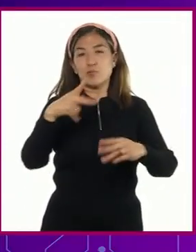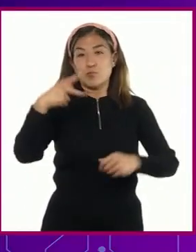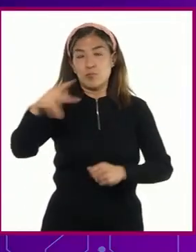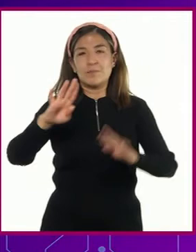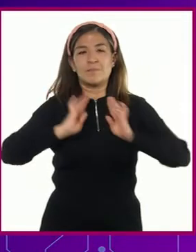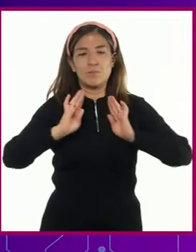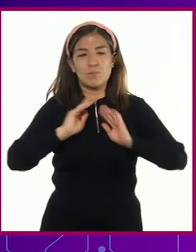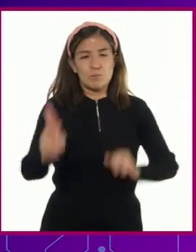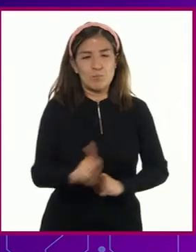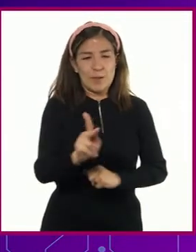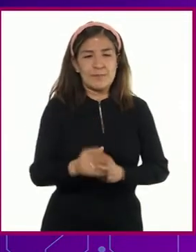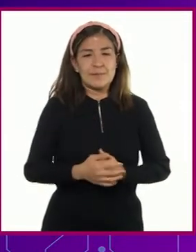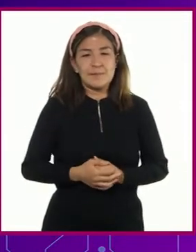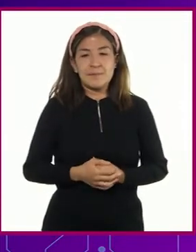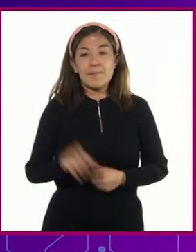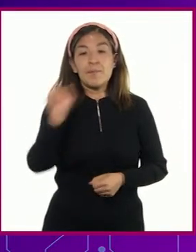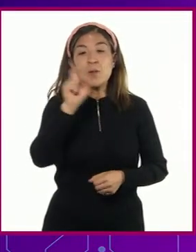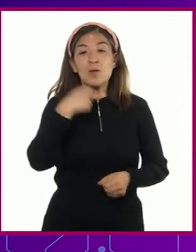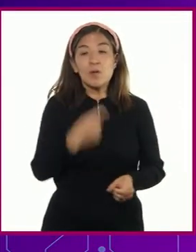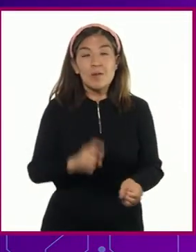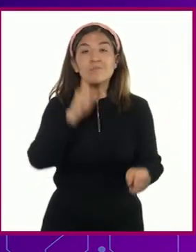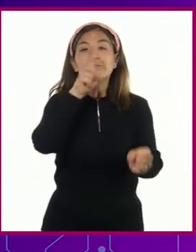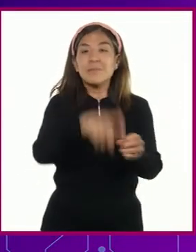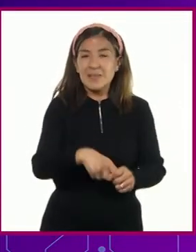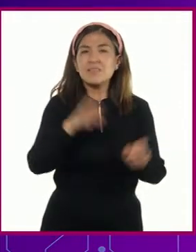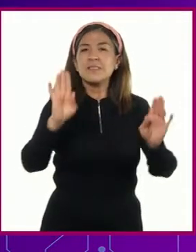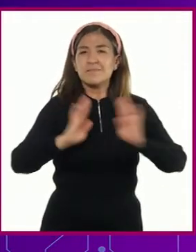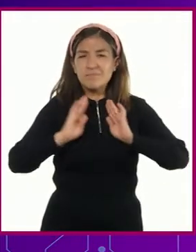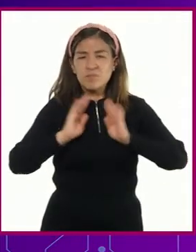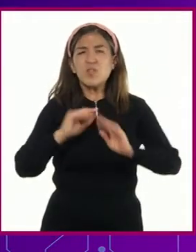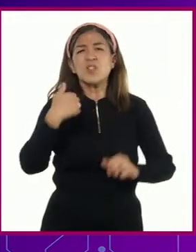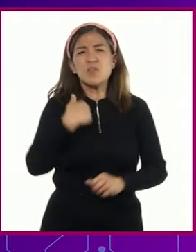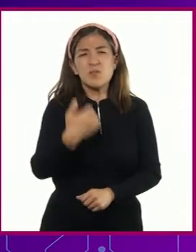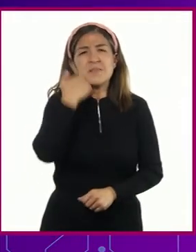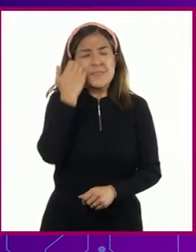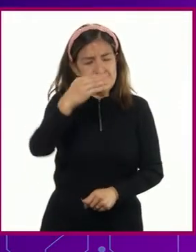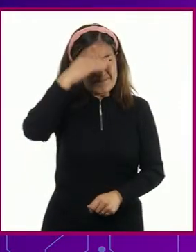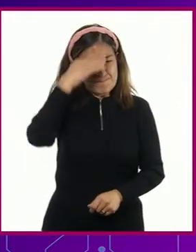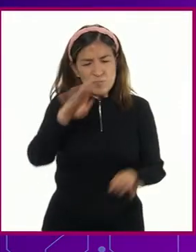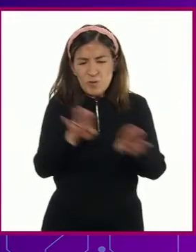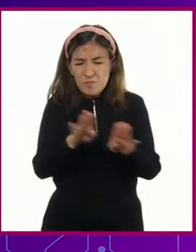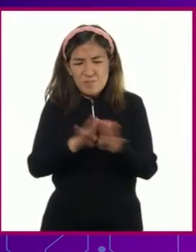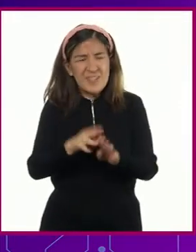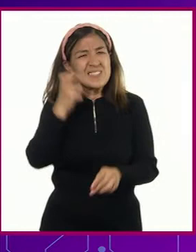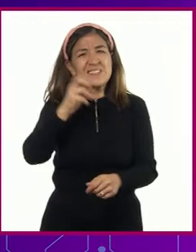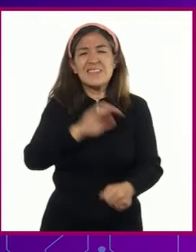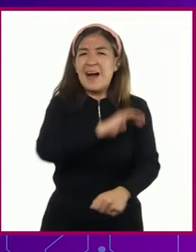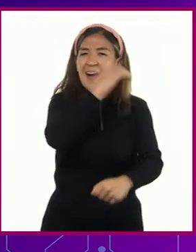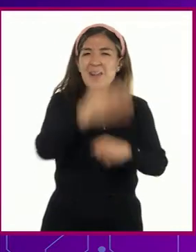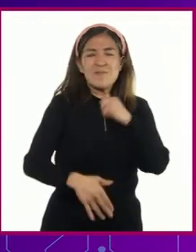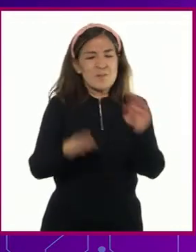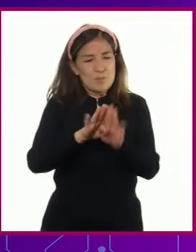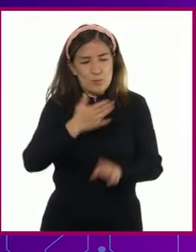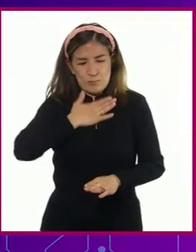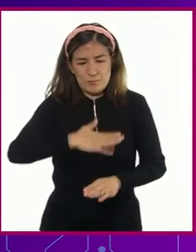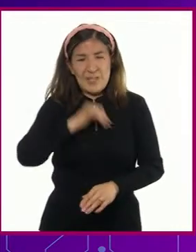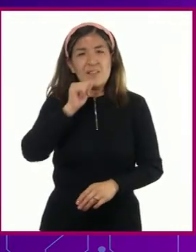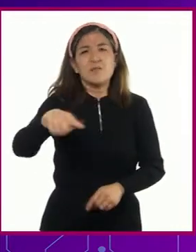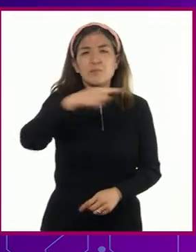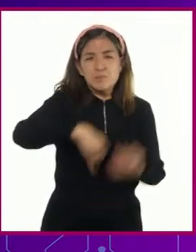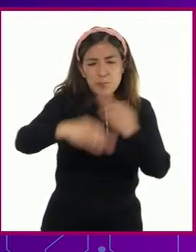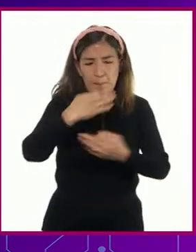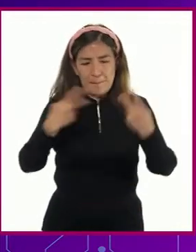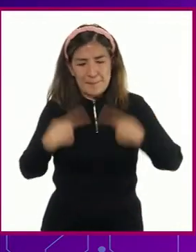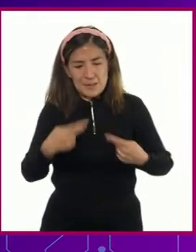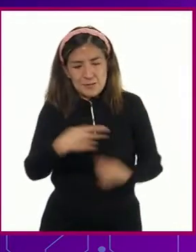Cuando entré a la guerrilla, tenía claro que quería luchar contra la injusticia, la que sufrimos los campesinos y los más